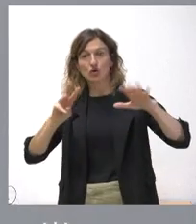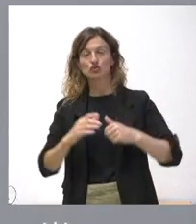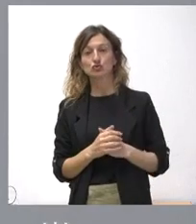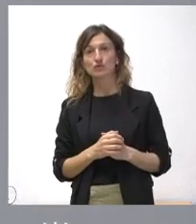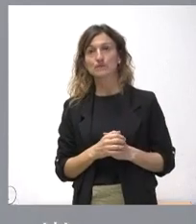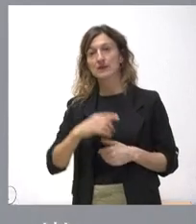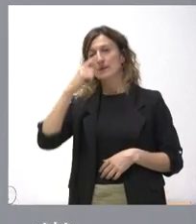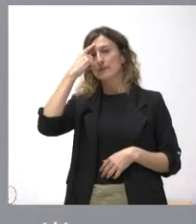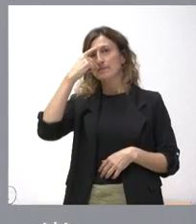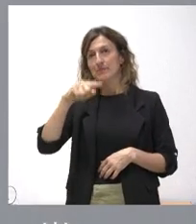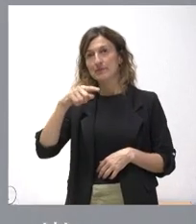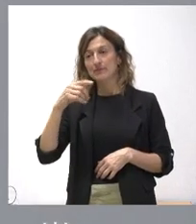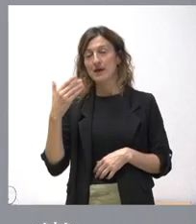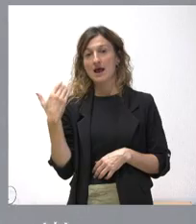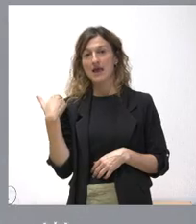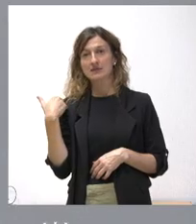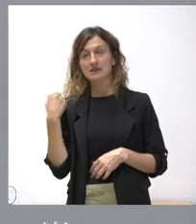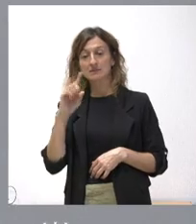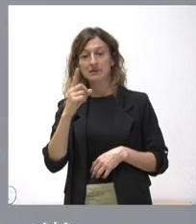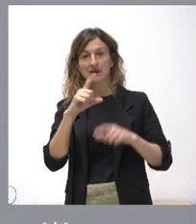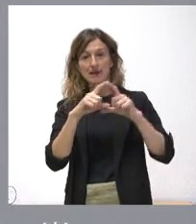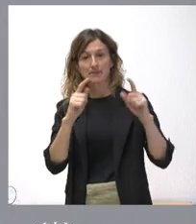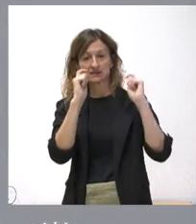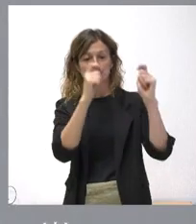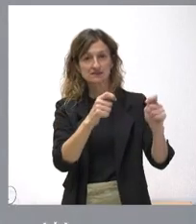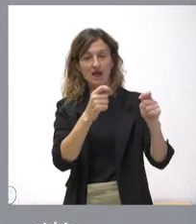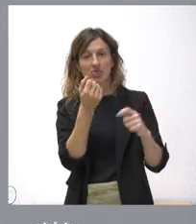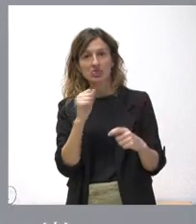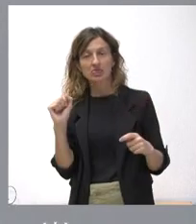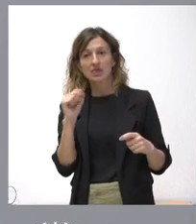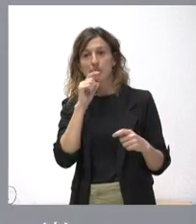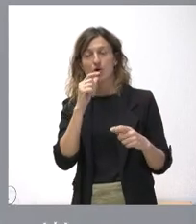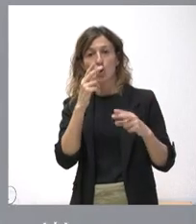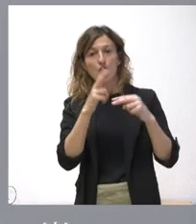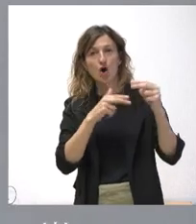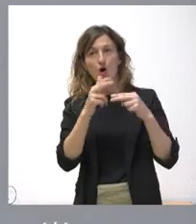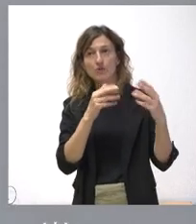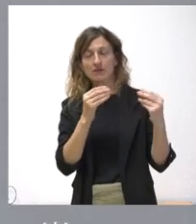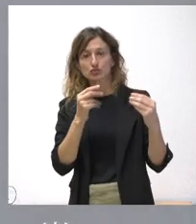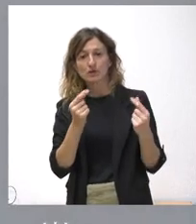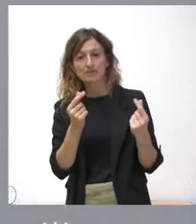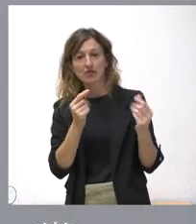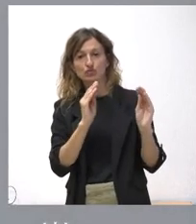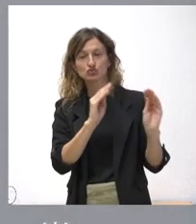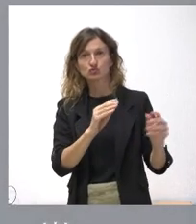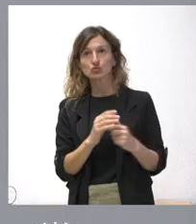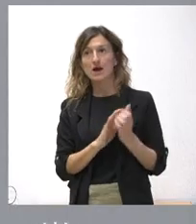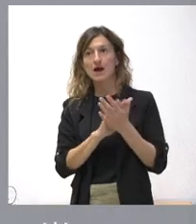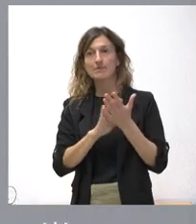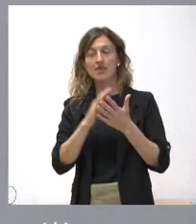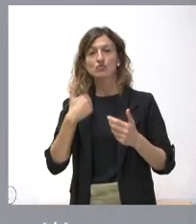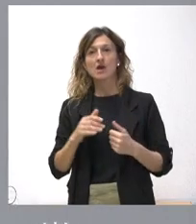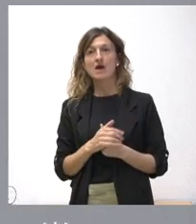Saben ustedes que hubo un incumplimiento por parte de la primera empresa adjudicataria como consecuencia del exceso de obras y del coste de las obras que hemos hablado en alguna ocasión.